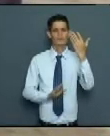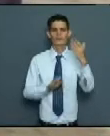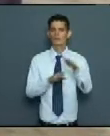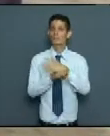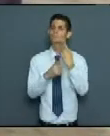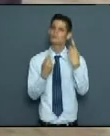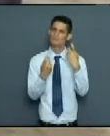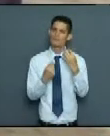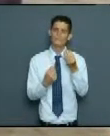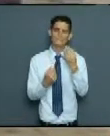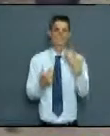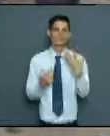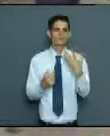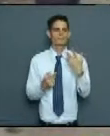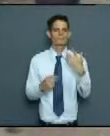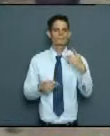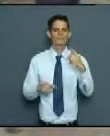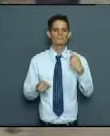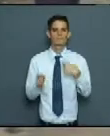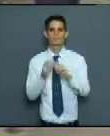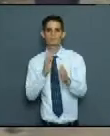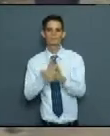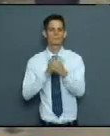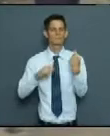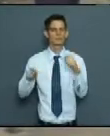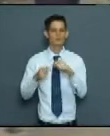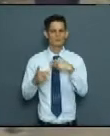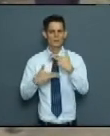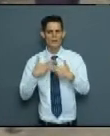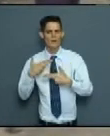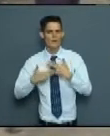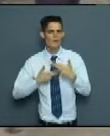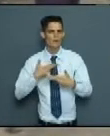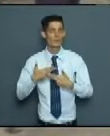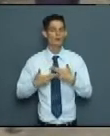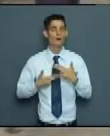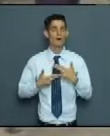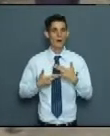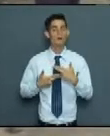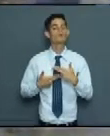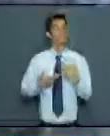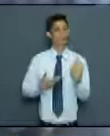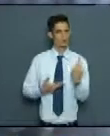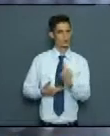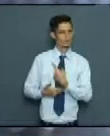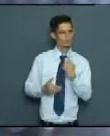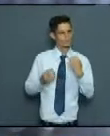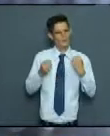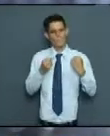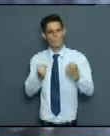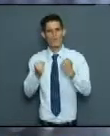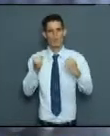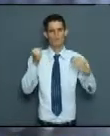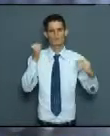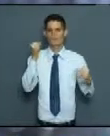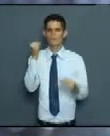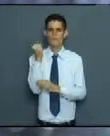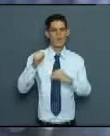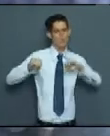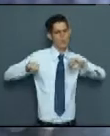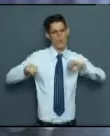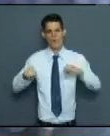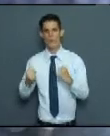primera necesidad. En este sentido, ¿qué se ha hecho? Nosotros en ese enfrentamiento férreo, que se le puede llamar así,